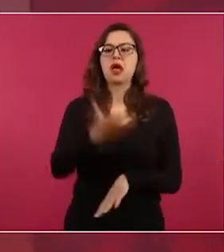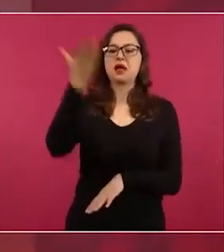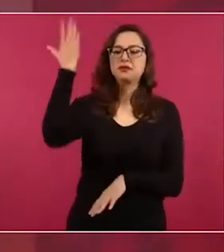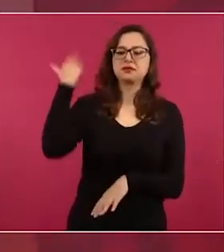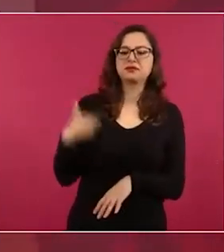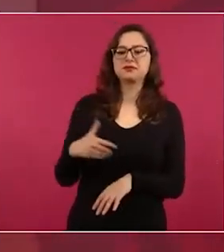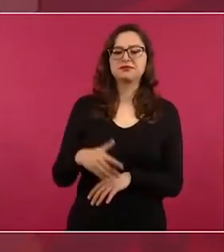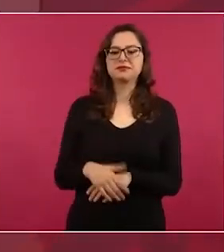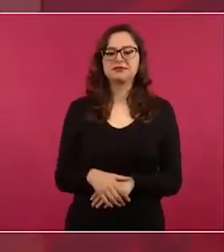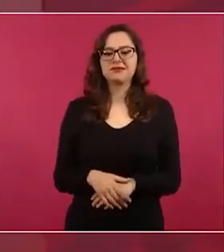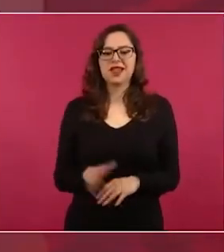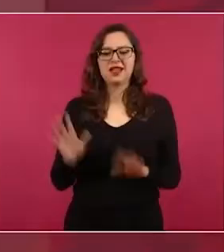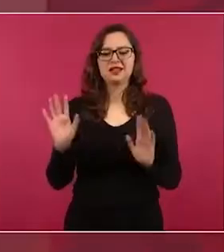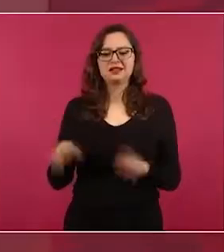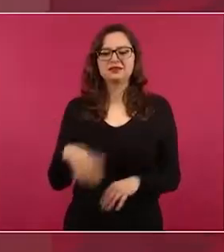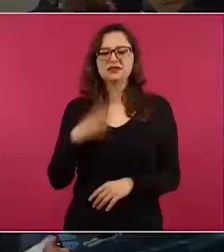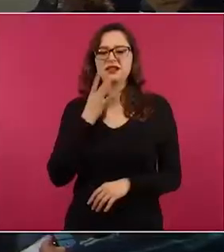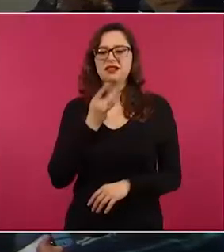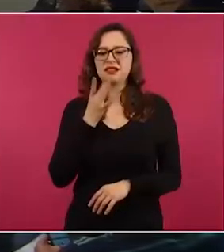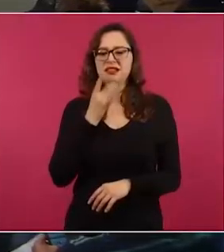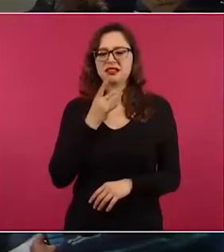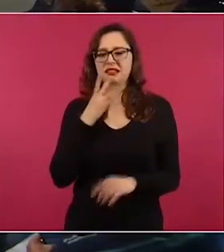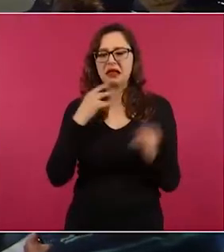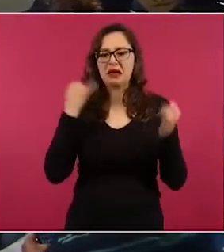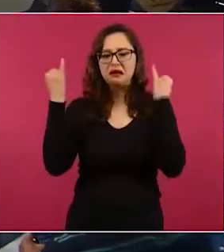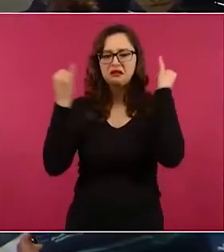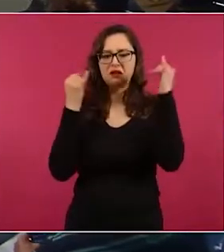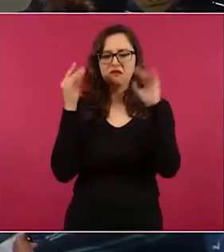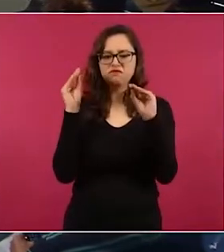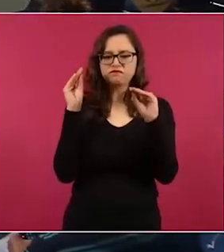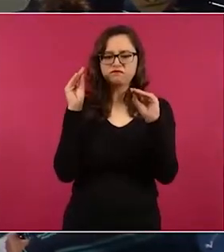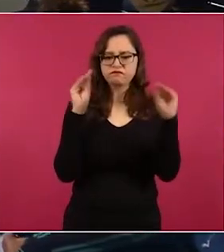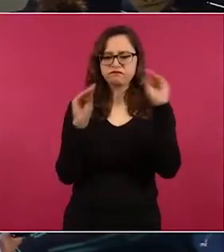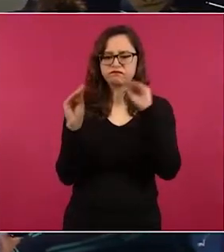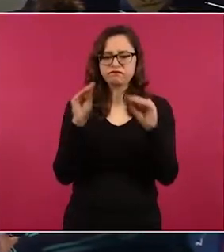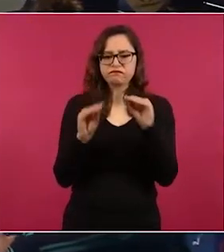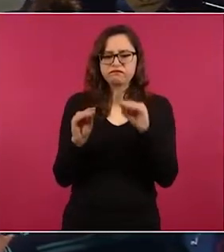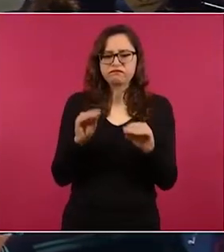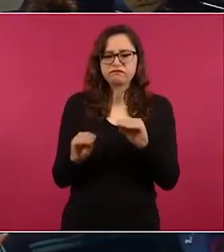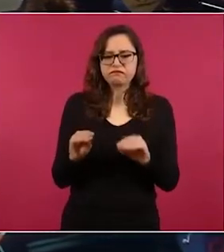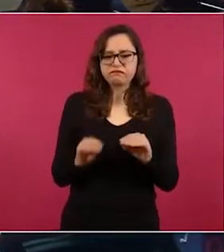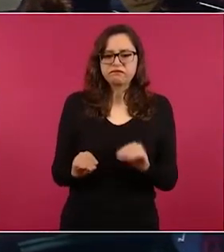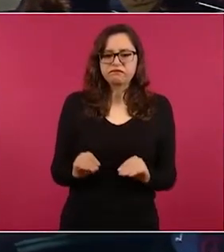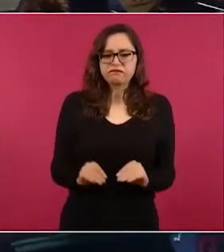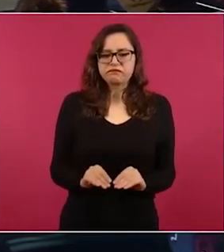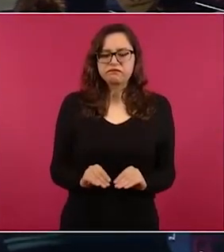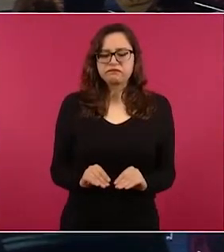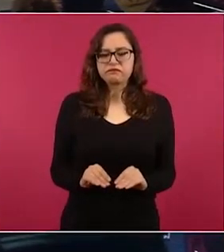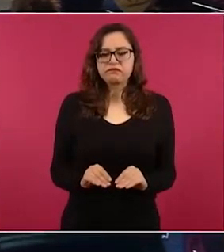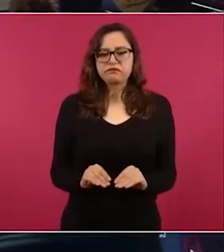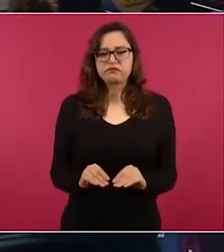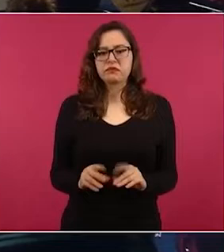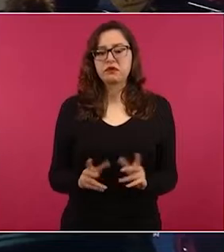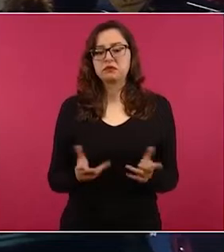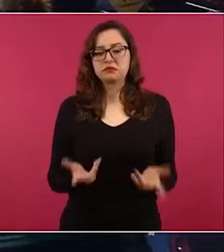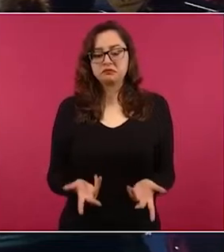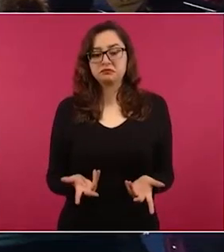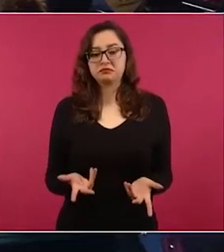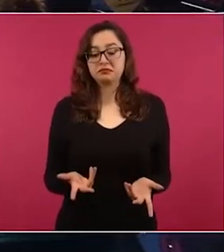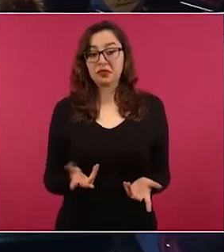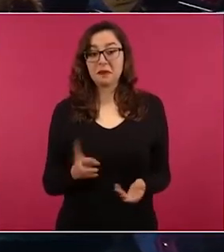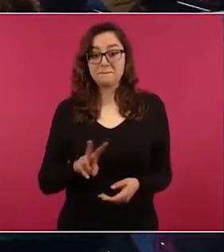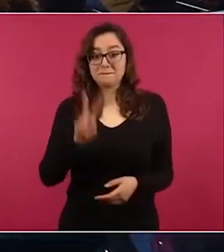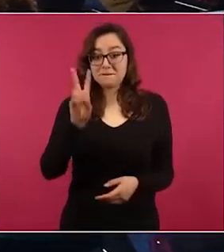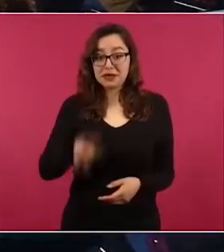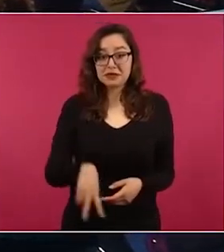toda la fabricación